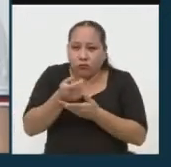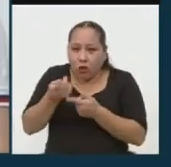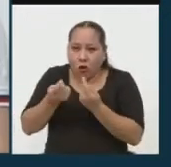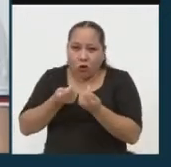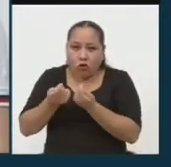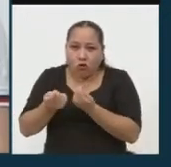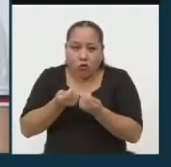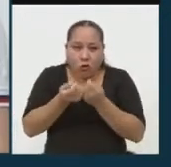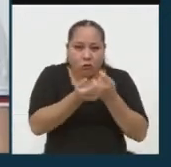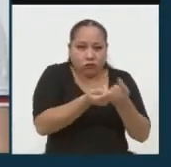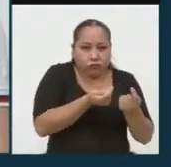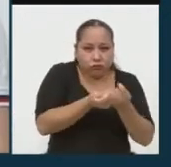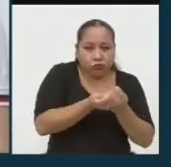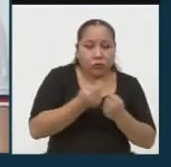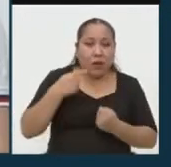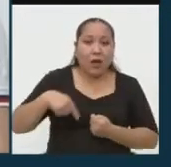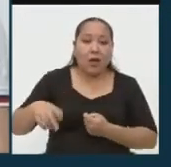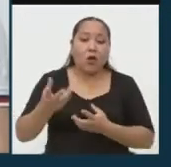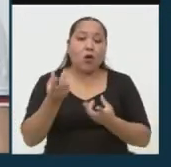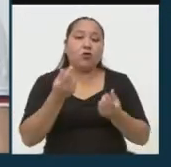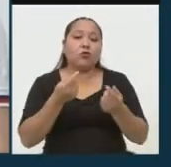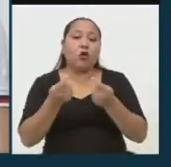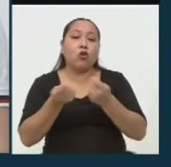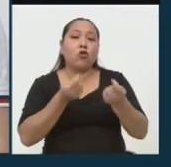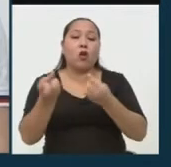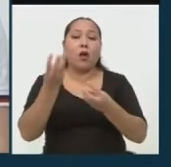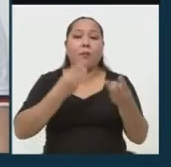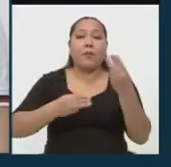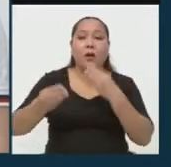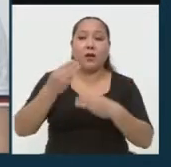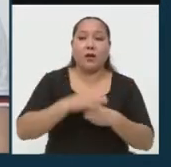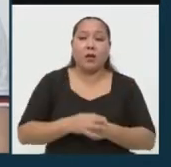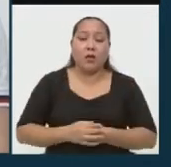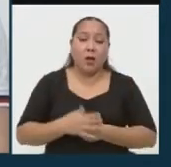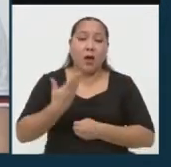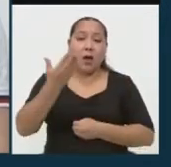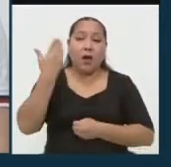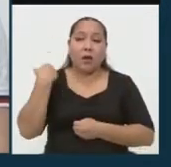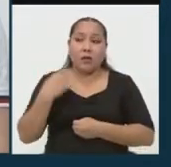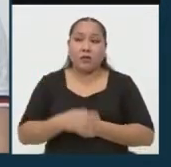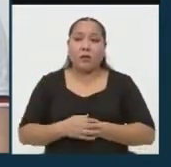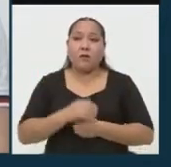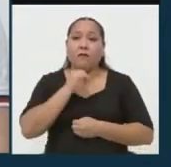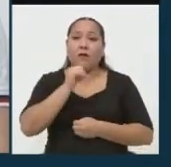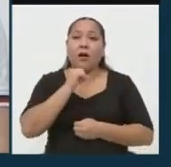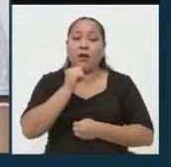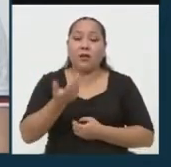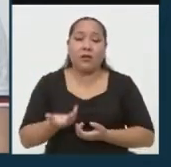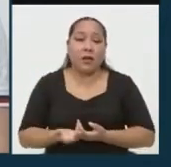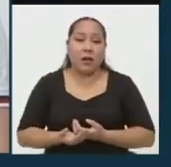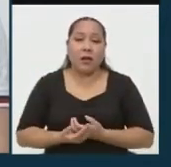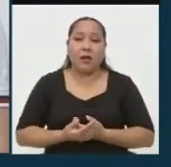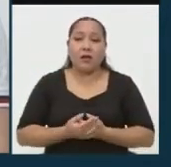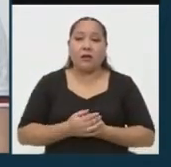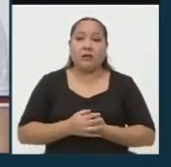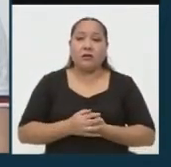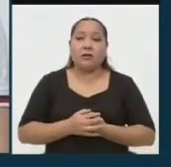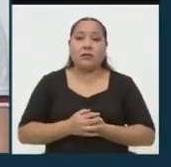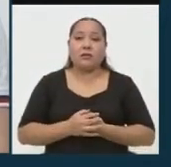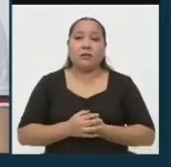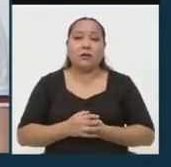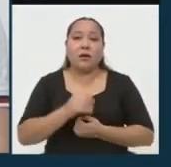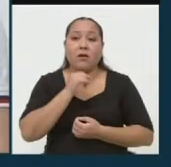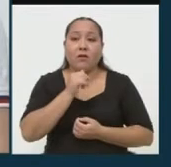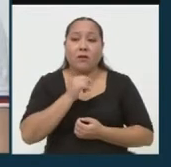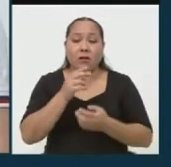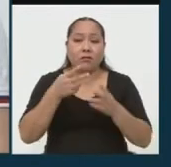manejan el mercado. Y hace poco hubo un desabeste, hubo un desabeste, perdón,